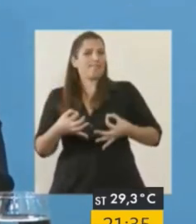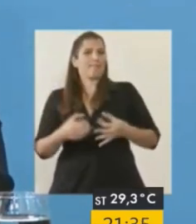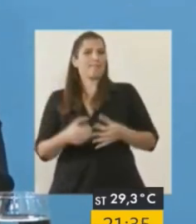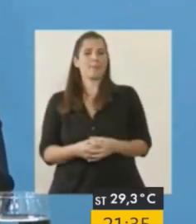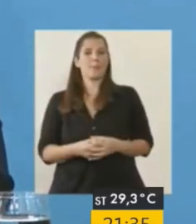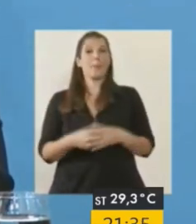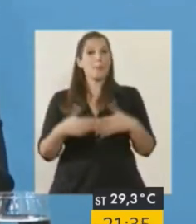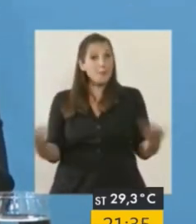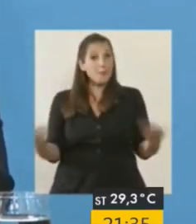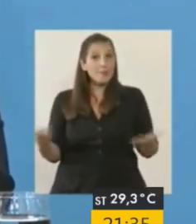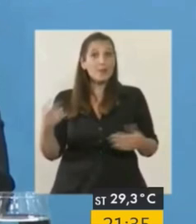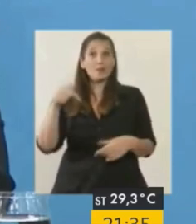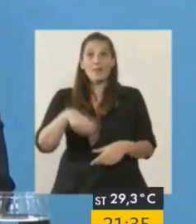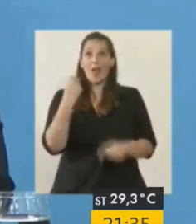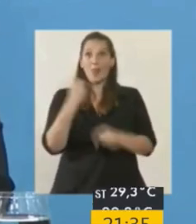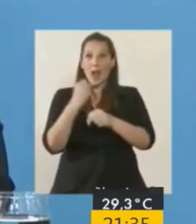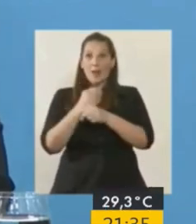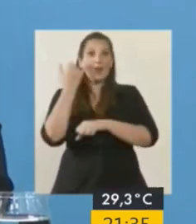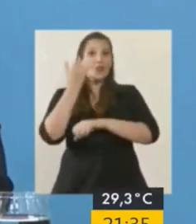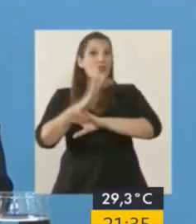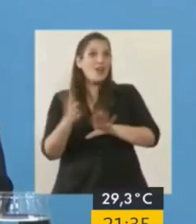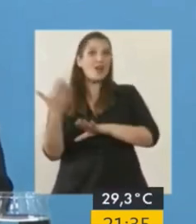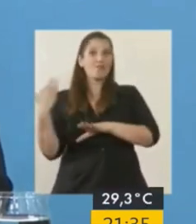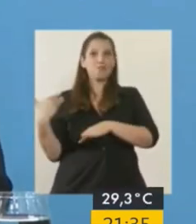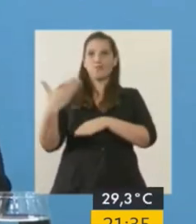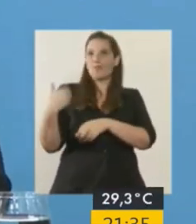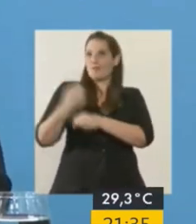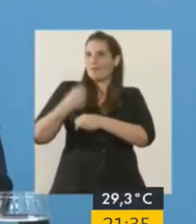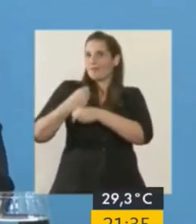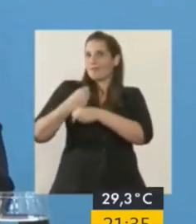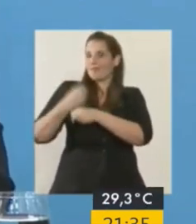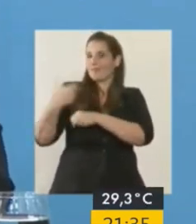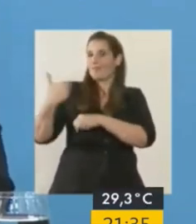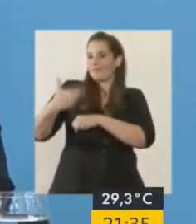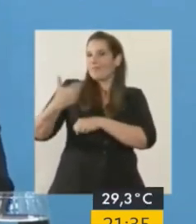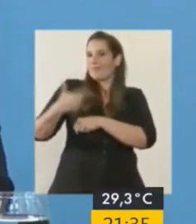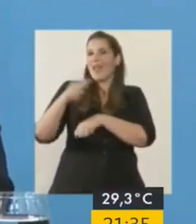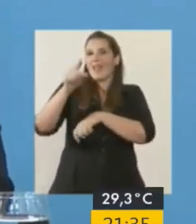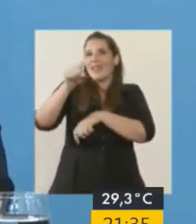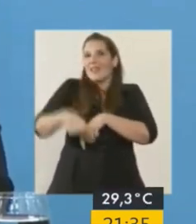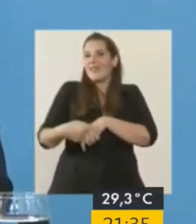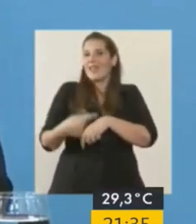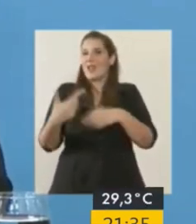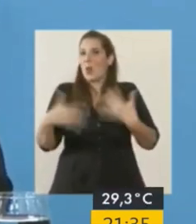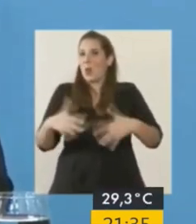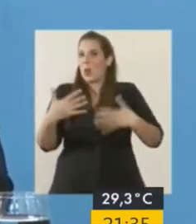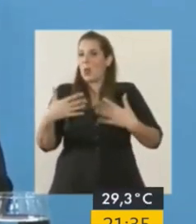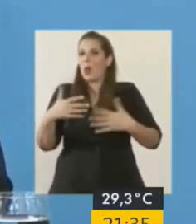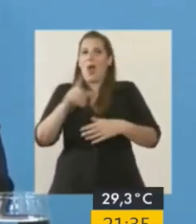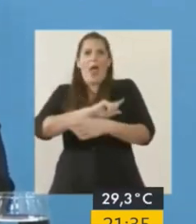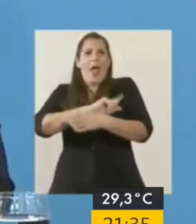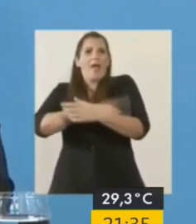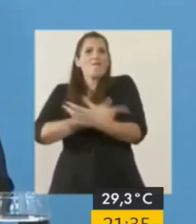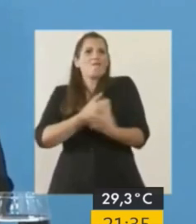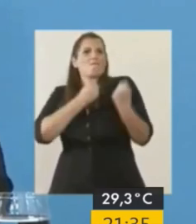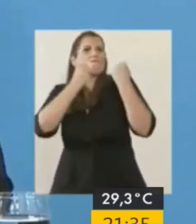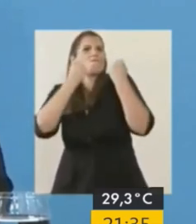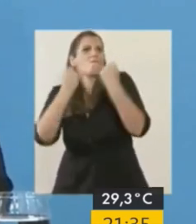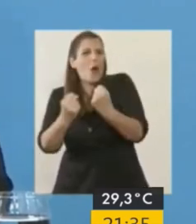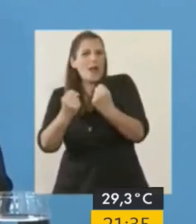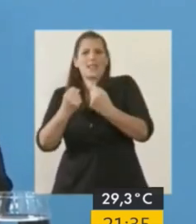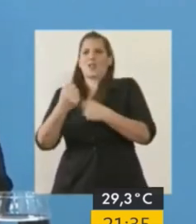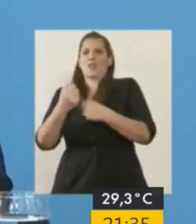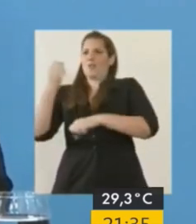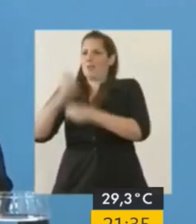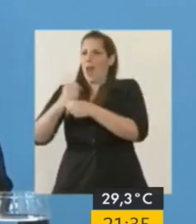Entonces, es un trabajo que venimos haciendo y que ha generado el esfuerzo y el trabajo y el compromiso de